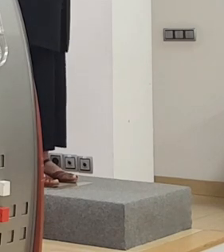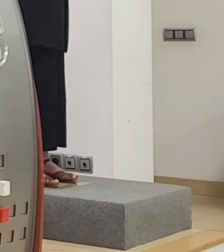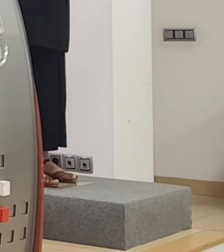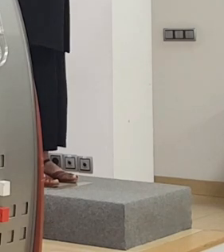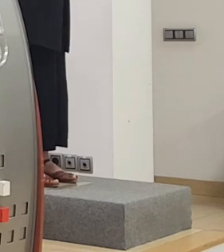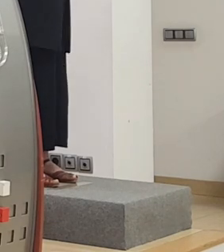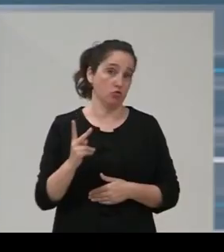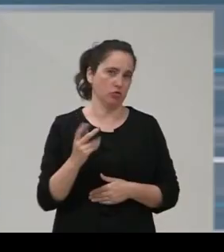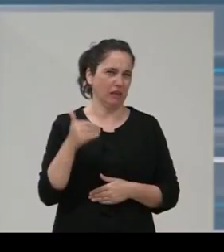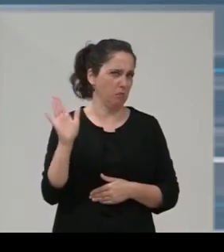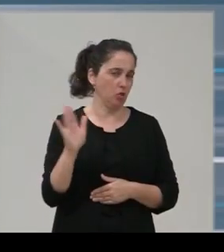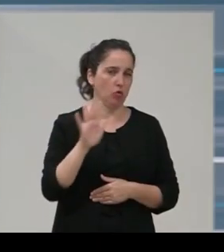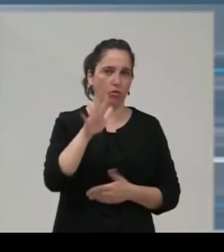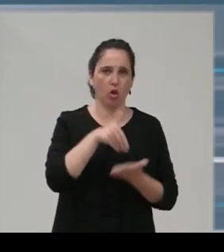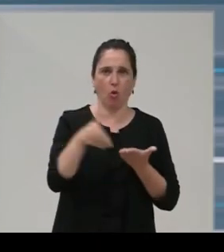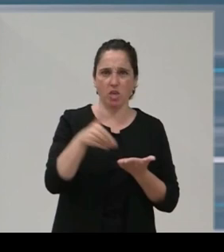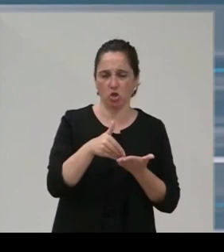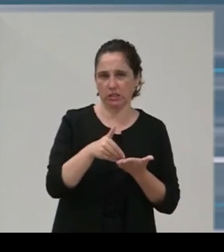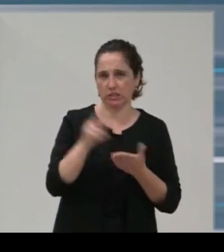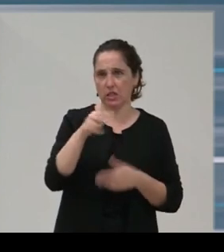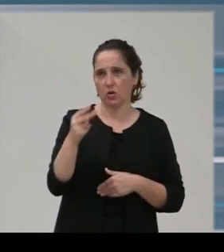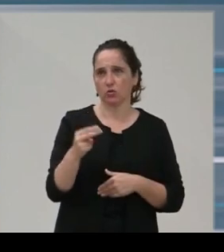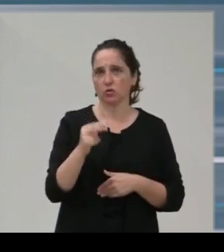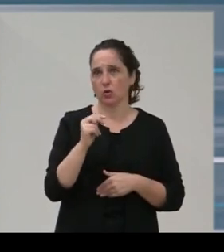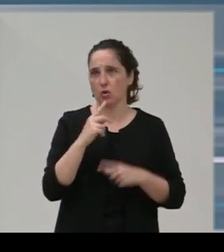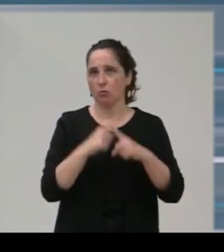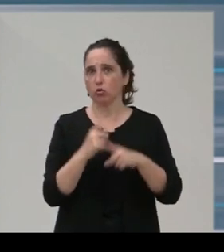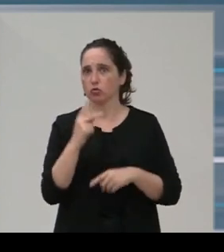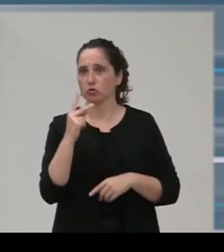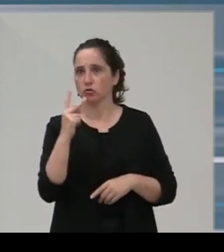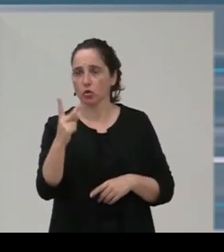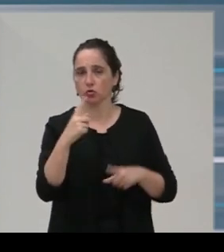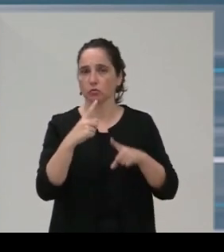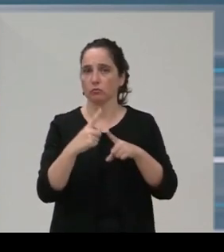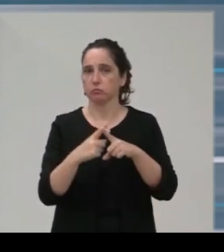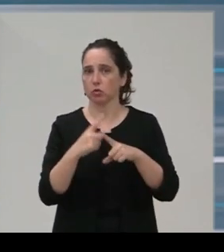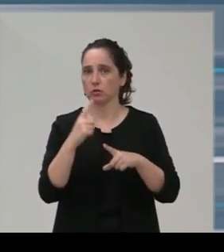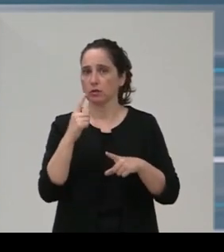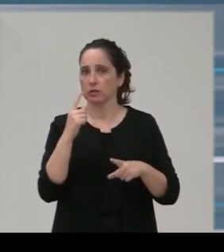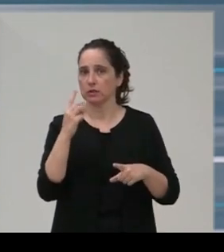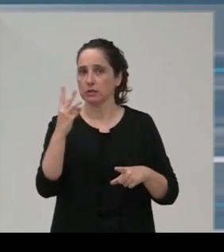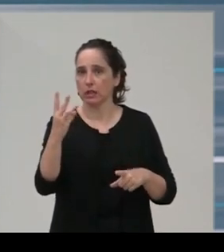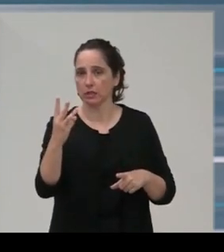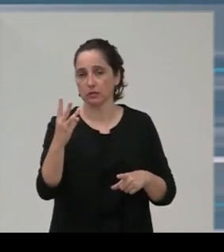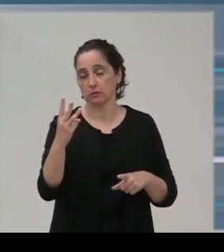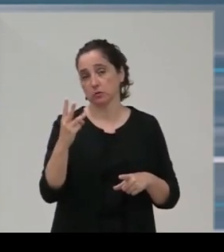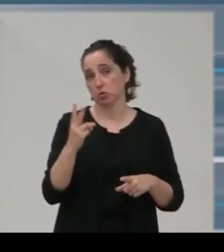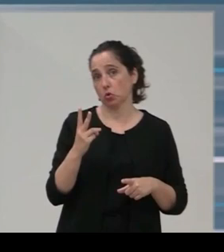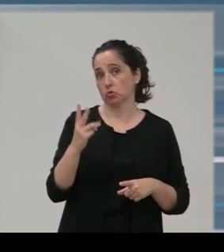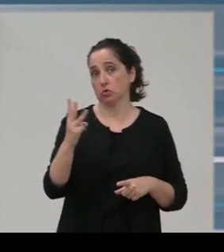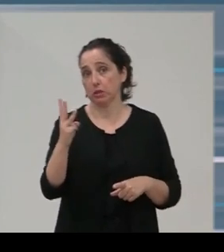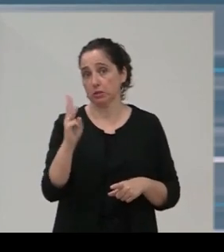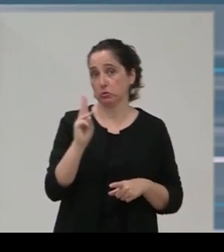millones de euros y pico pues si estamos hablando de dos anualidades o de tres anualidades probablemente dos por el ritmo